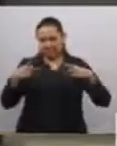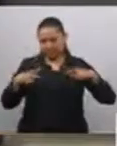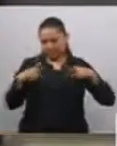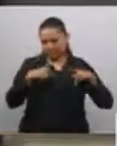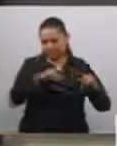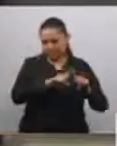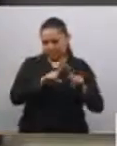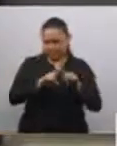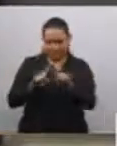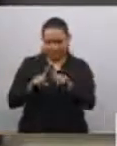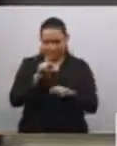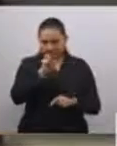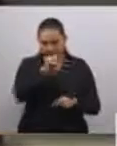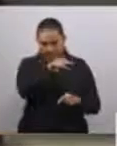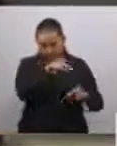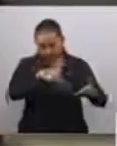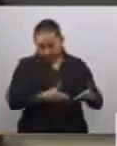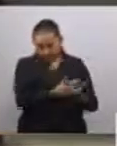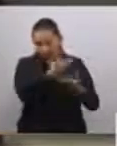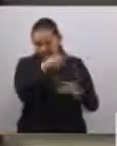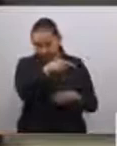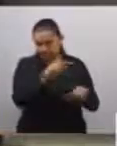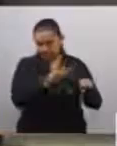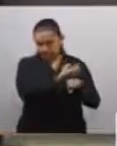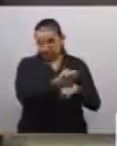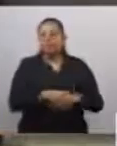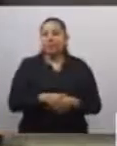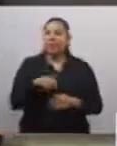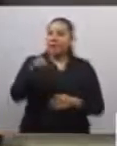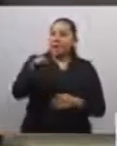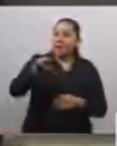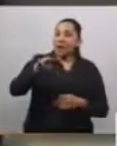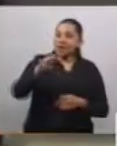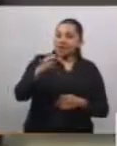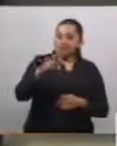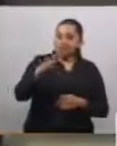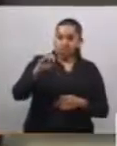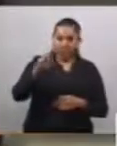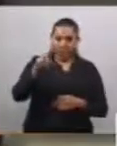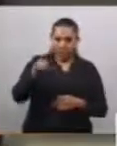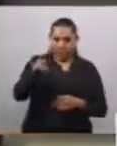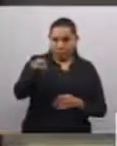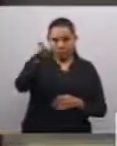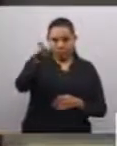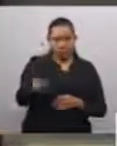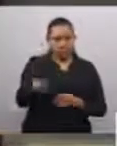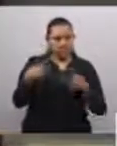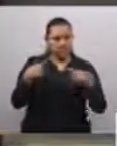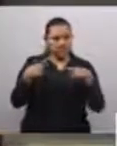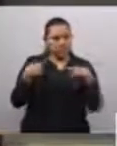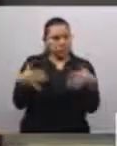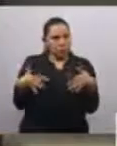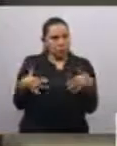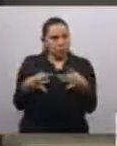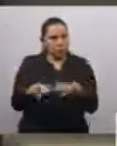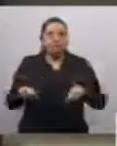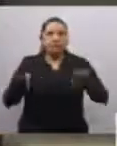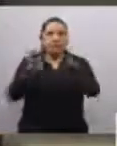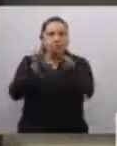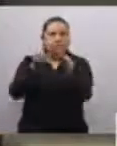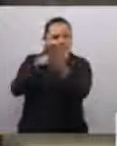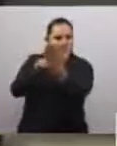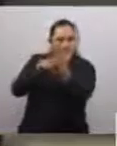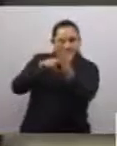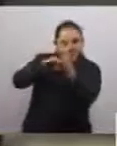Melchor Ocampo, hombre inspirador, constructor del México del futuro. Fue un